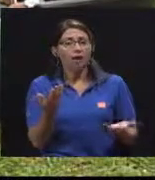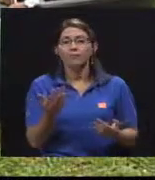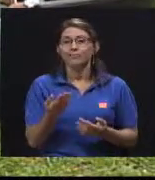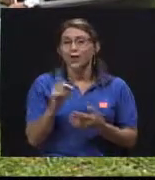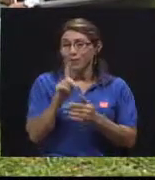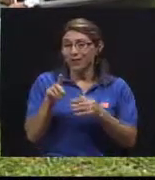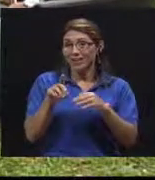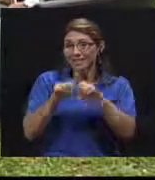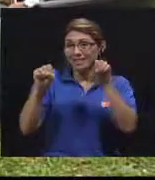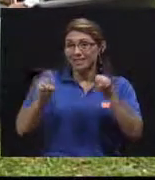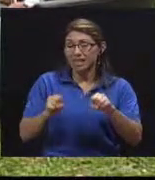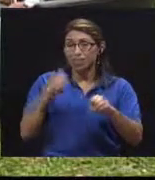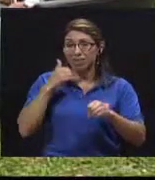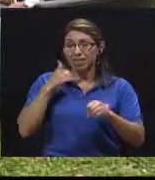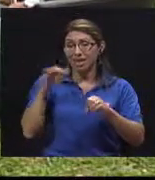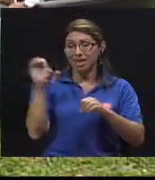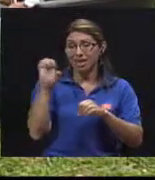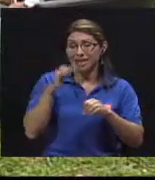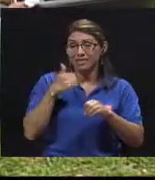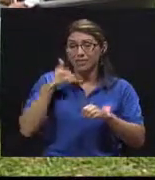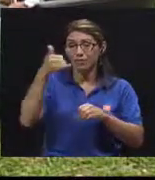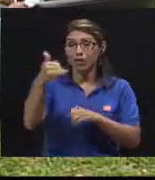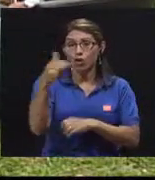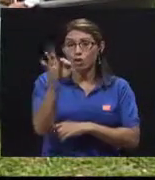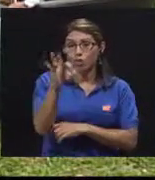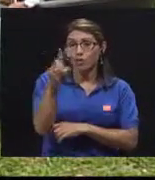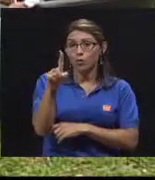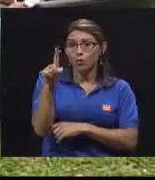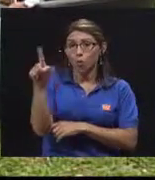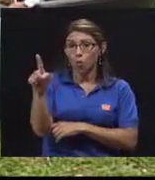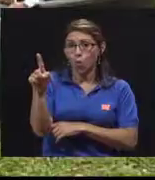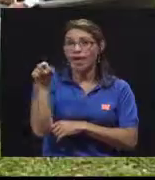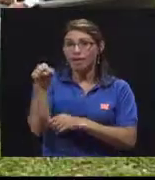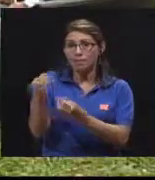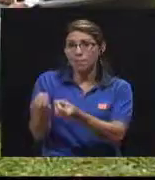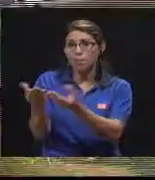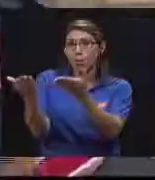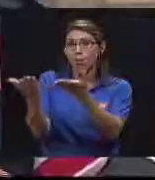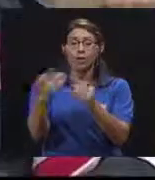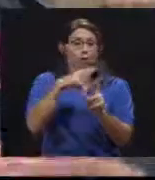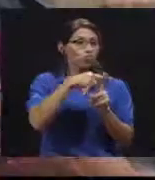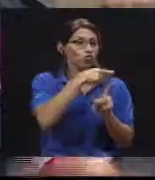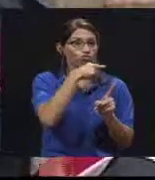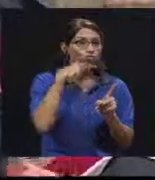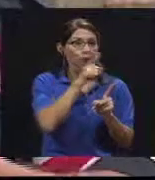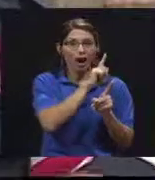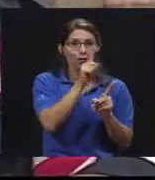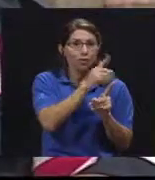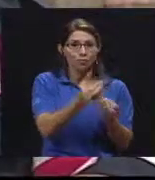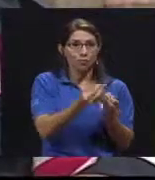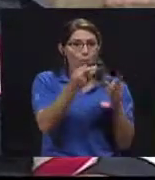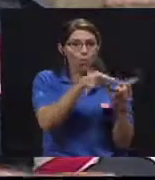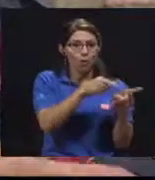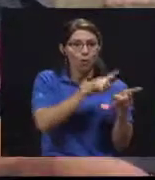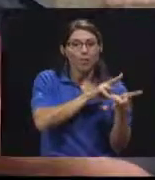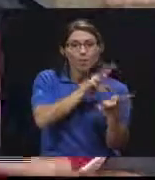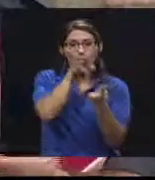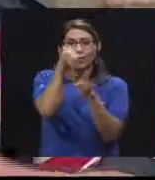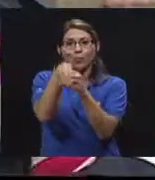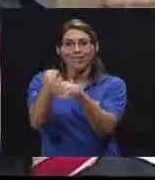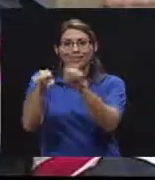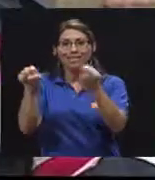el sistema de emergencia 911, que es un órgano estatal, la Cruz Roja no es un órgano de gobierno, pero integra este sistema.